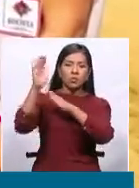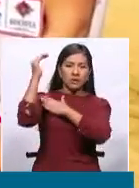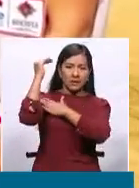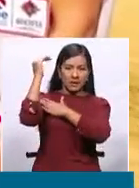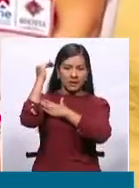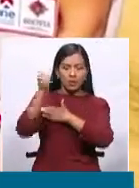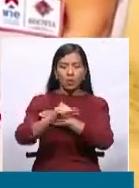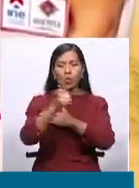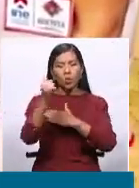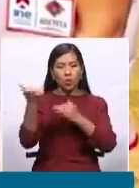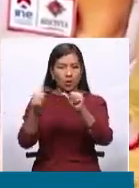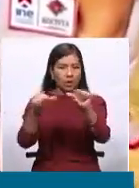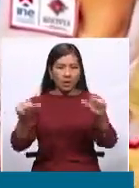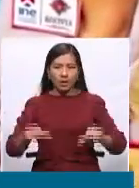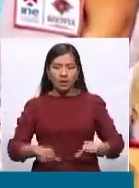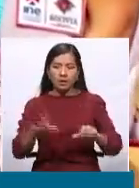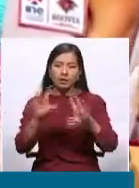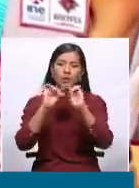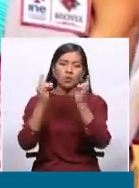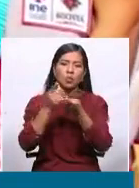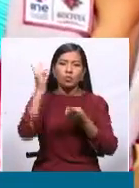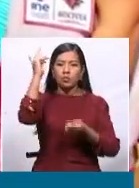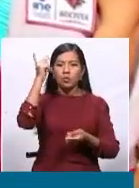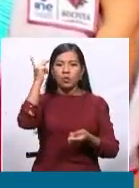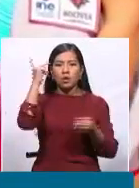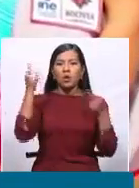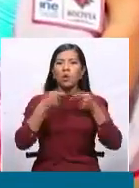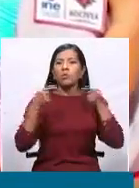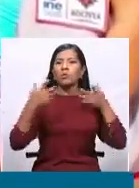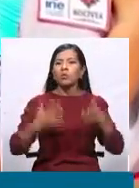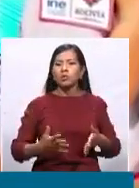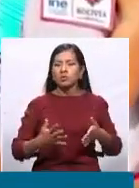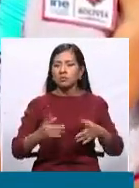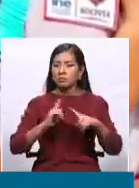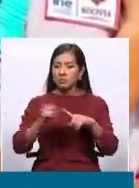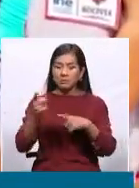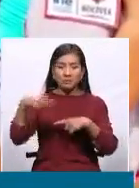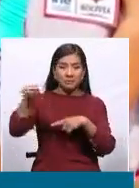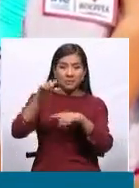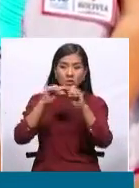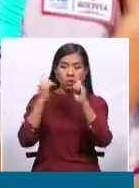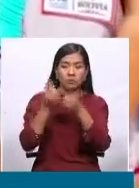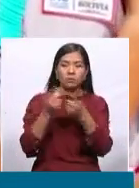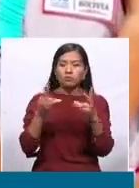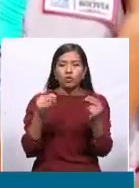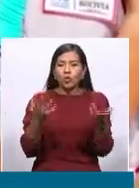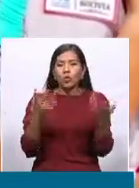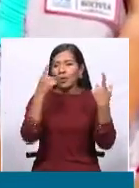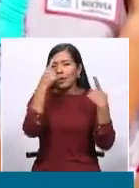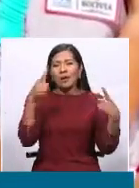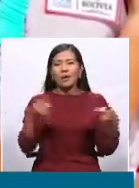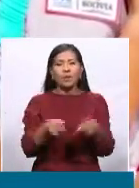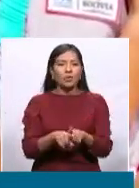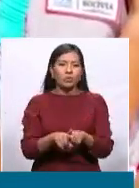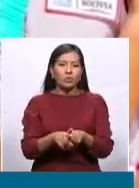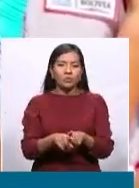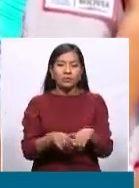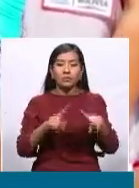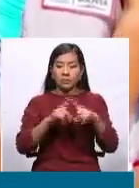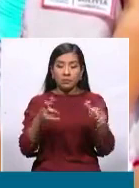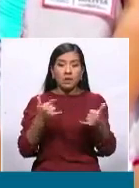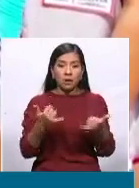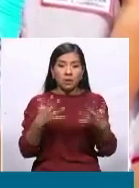áreas de los políticos de oposición, que ni entre ellos se ponen de acuerdo, y obviamente ahora la